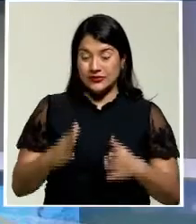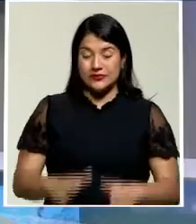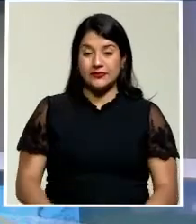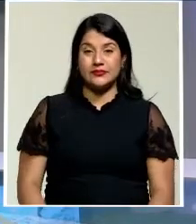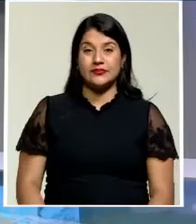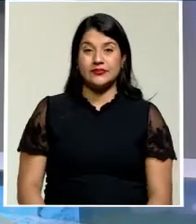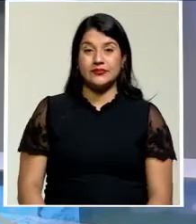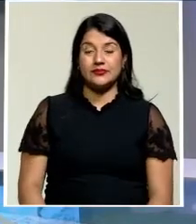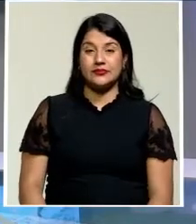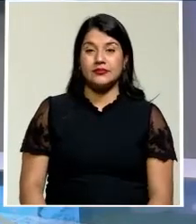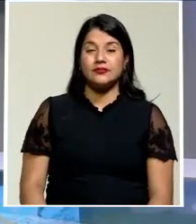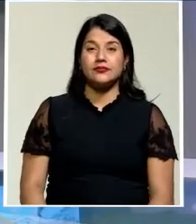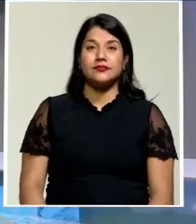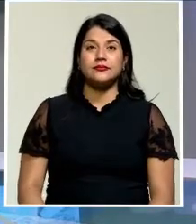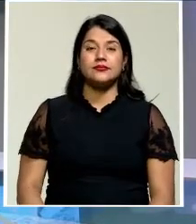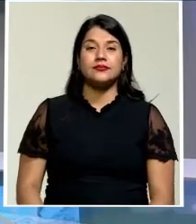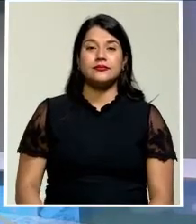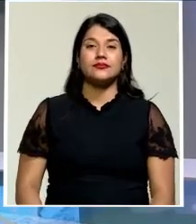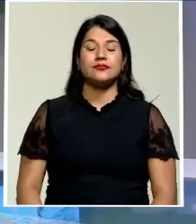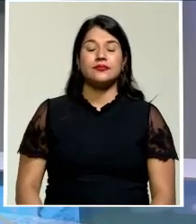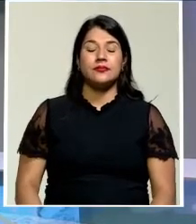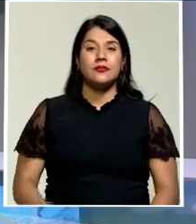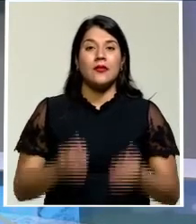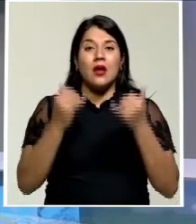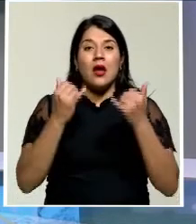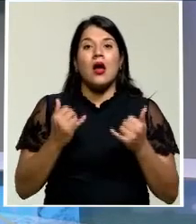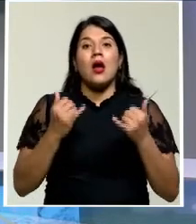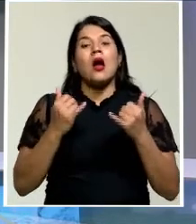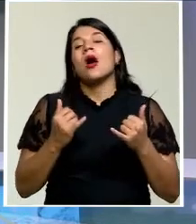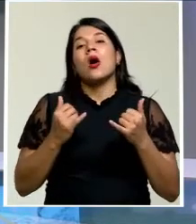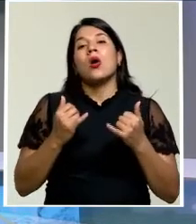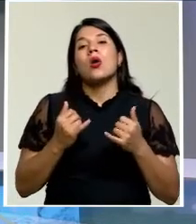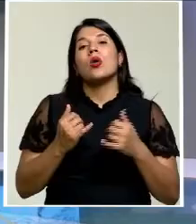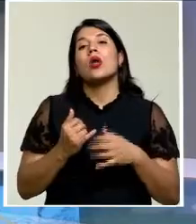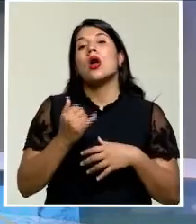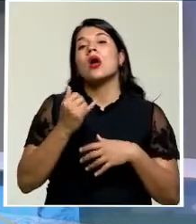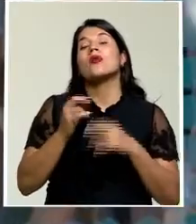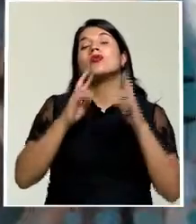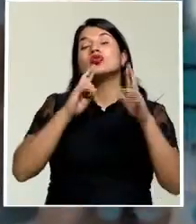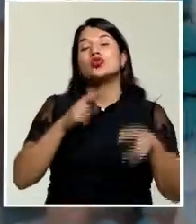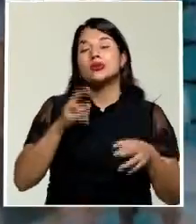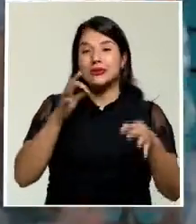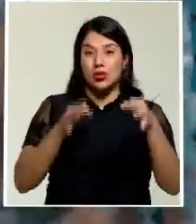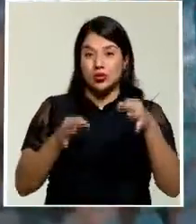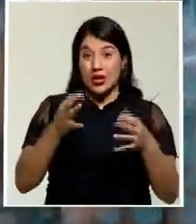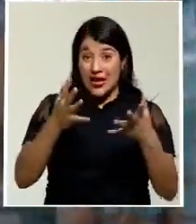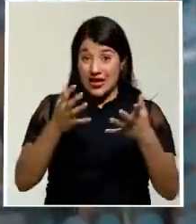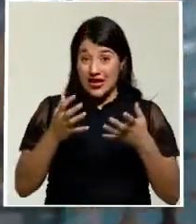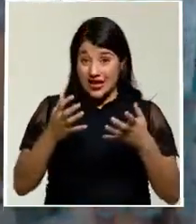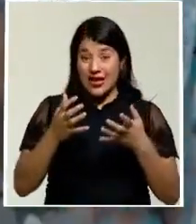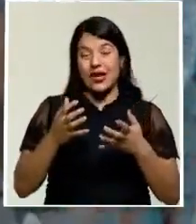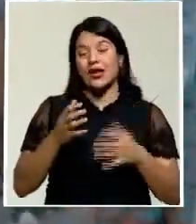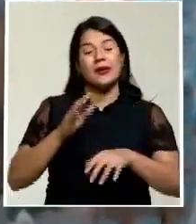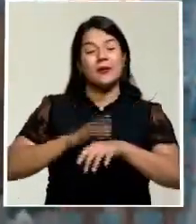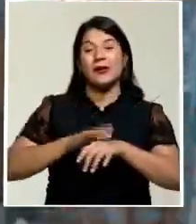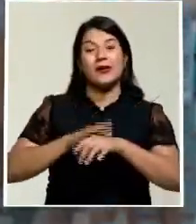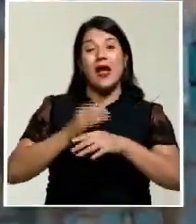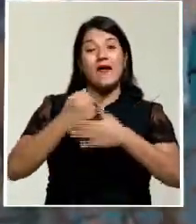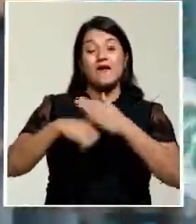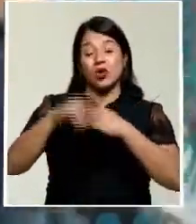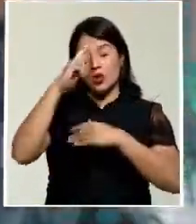Un fallo judicial busca despenalizar el aborto en México. Hacemos una pausa y venimos con el resumen